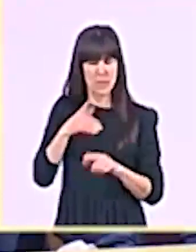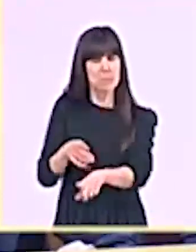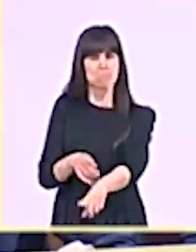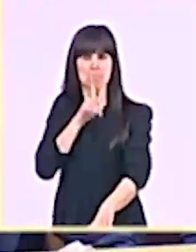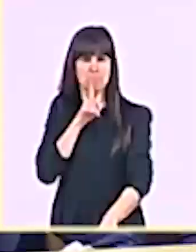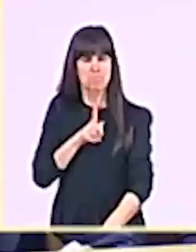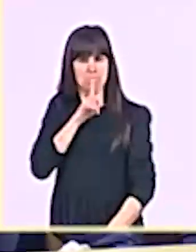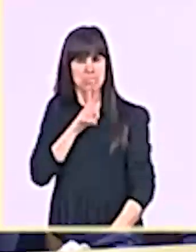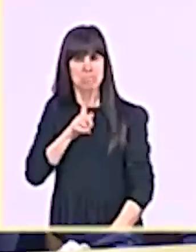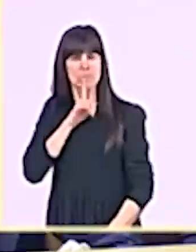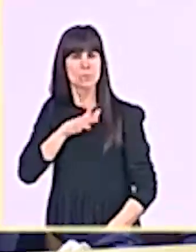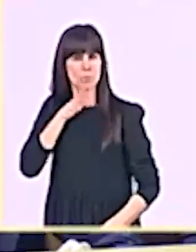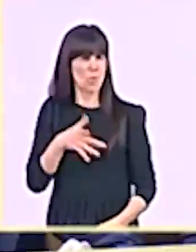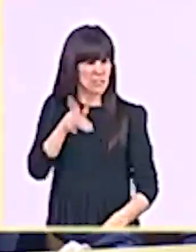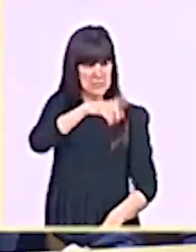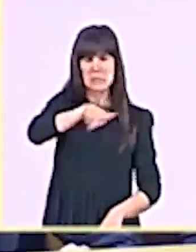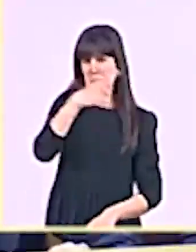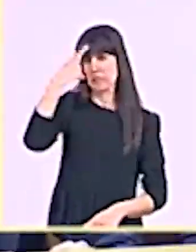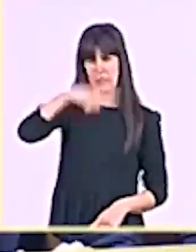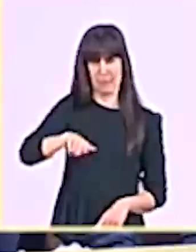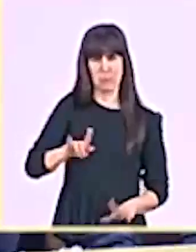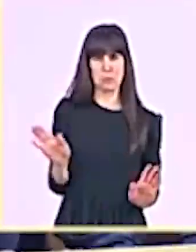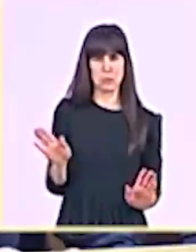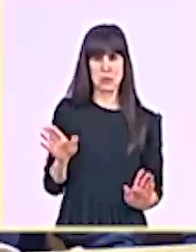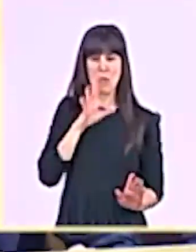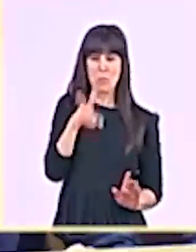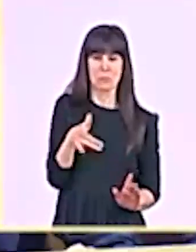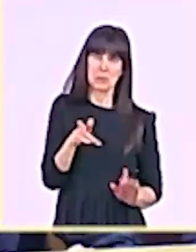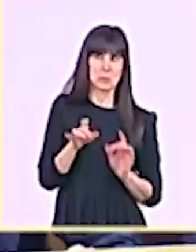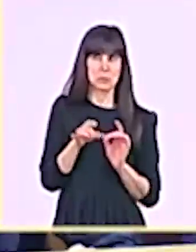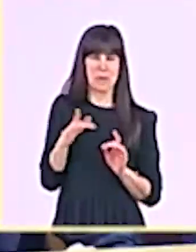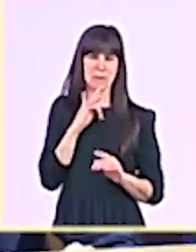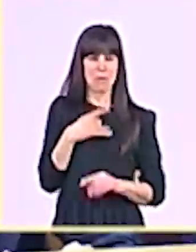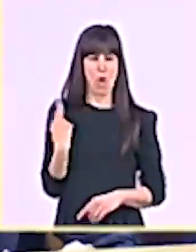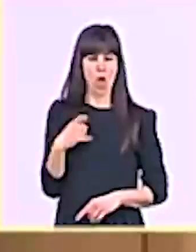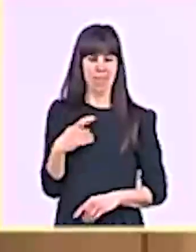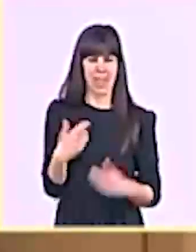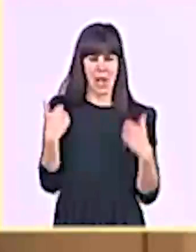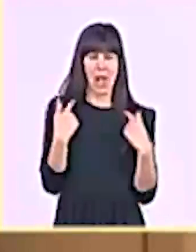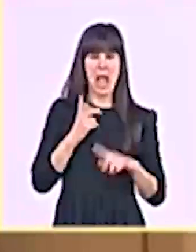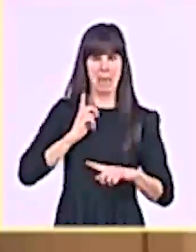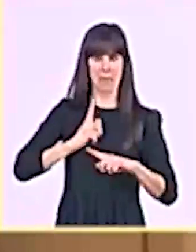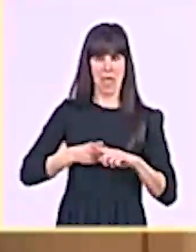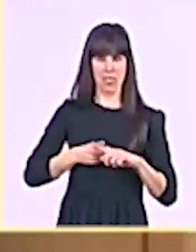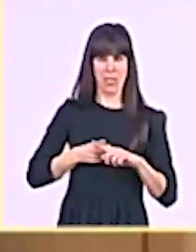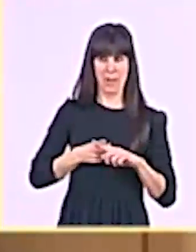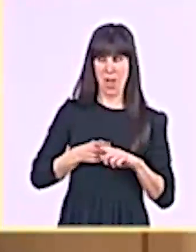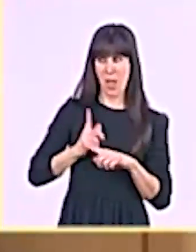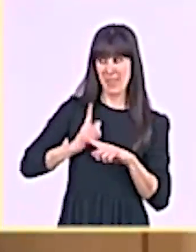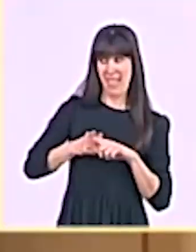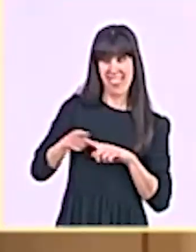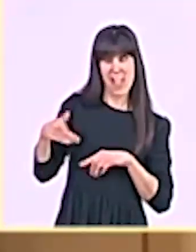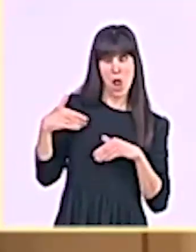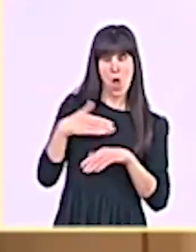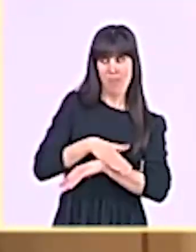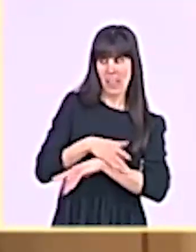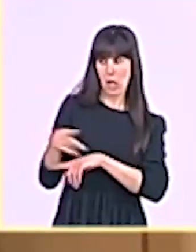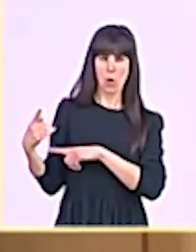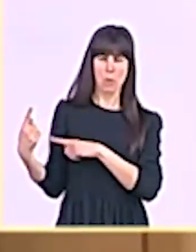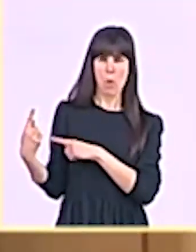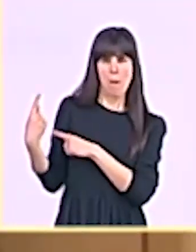gobierno. Pero el otro medio le gobierna a usted. Tiene más capacidad Podemos y los